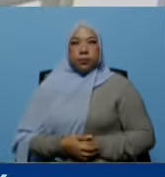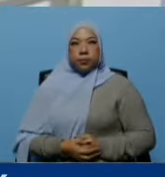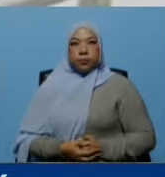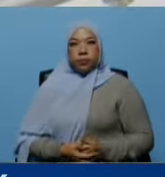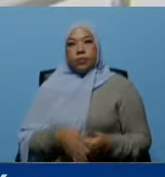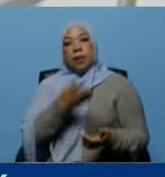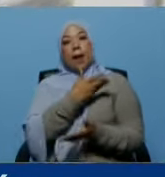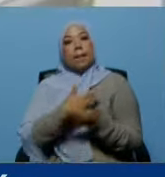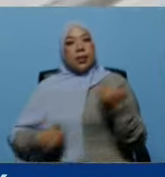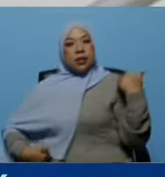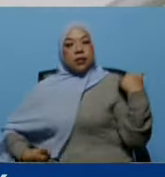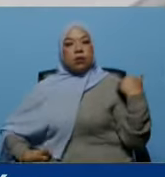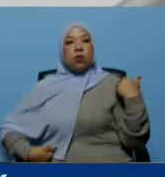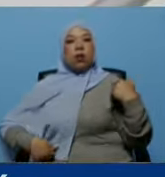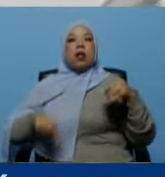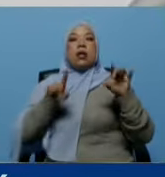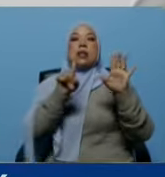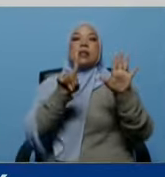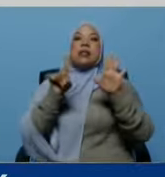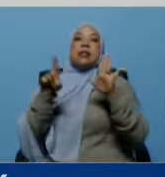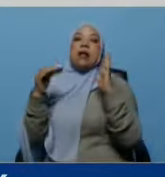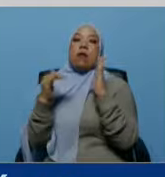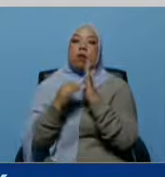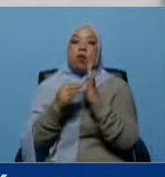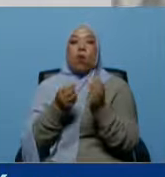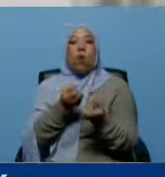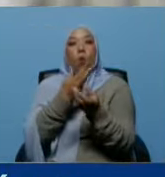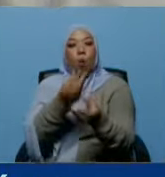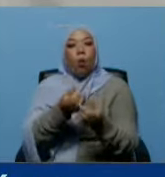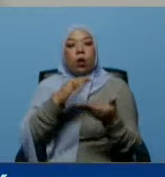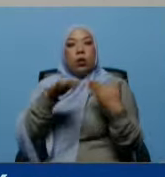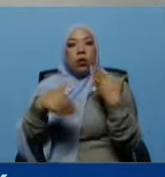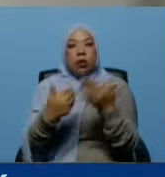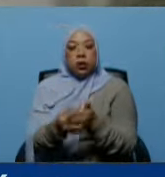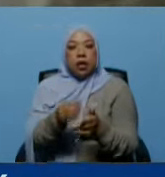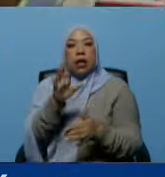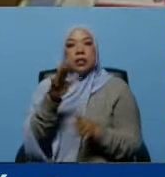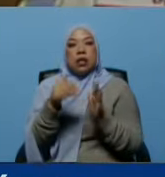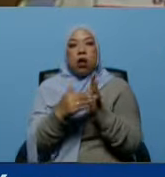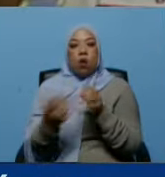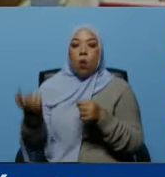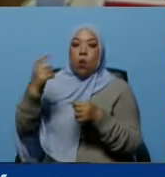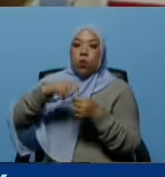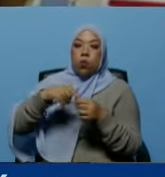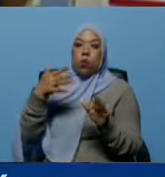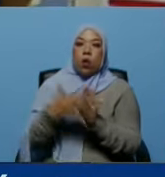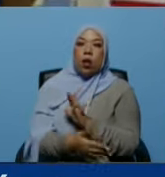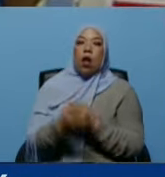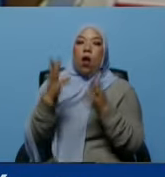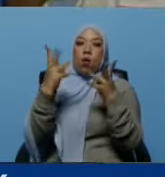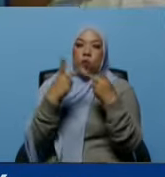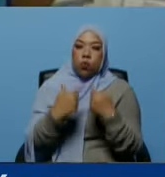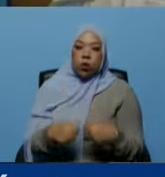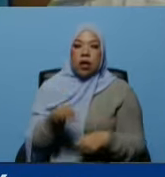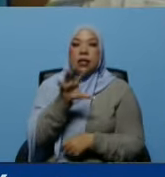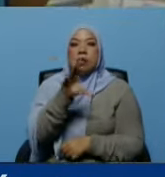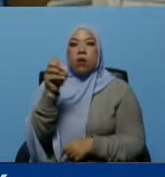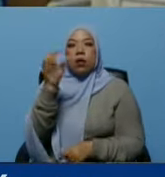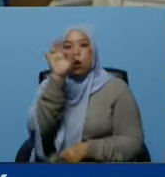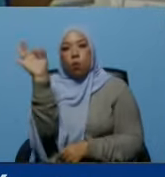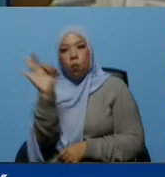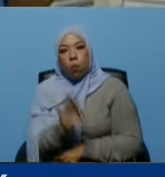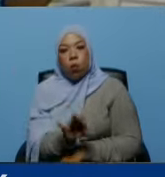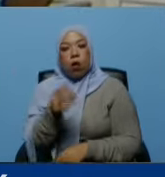presidente 66 mil consultas 5 mil intervenciones de las cuales el 50%